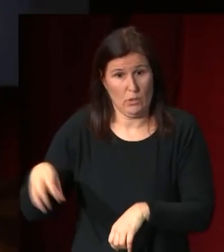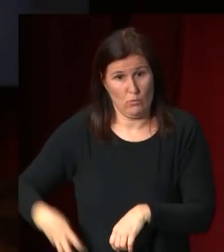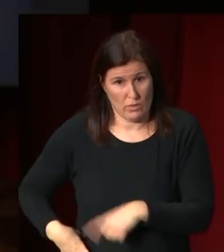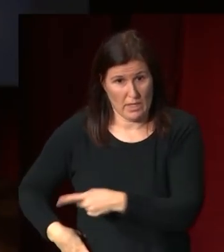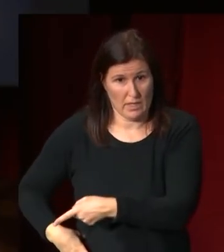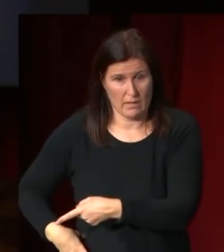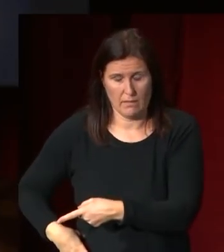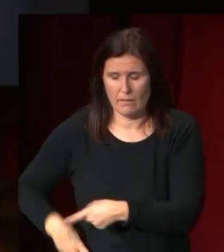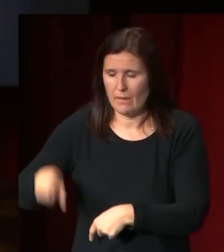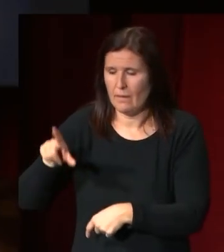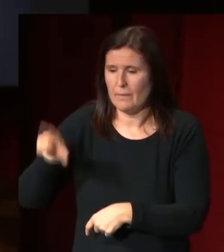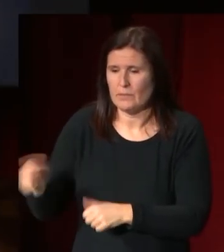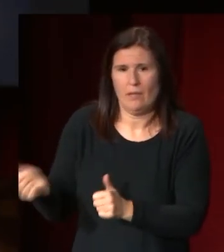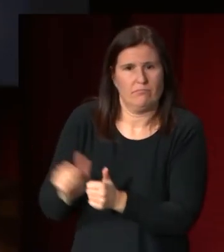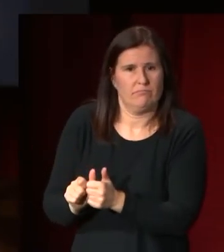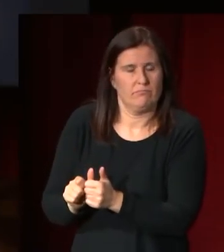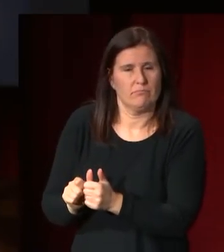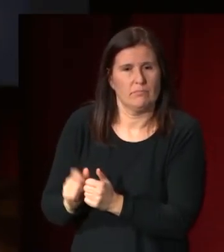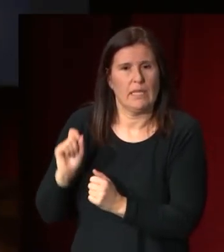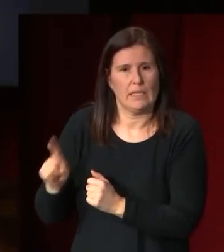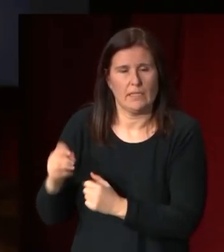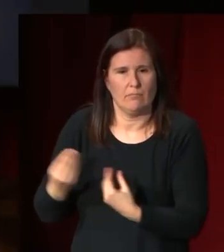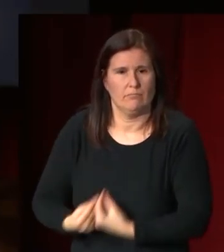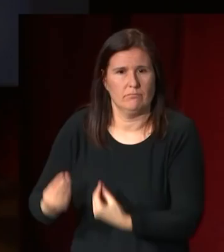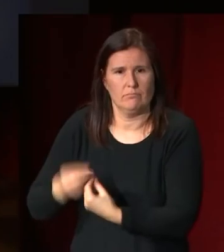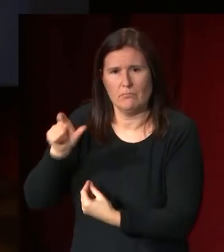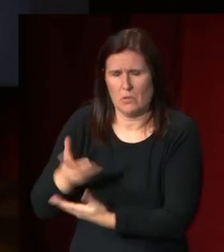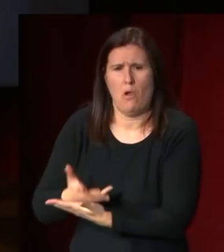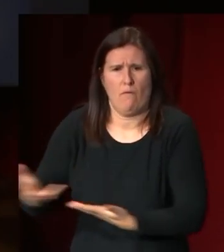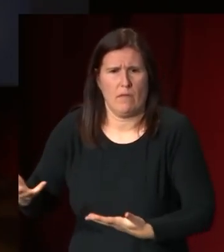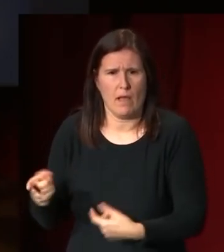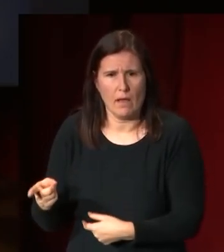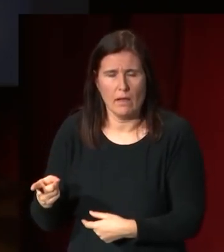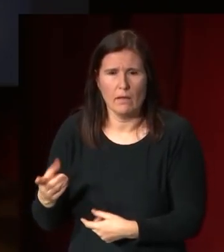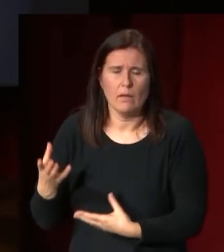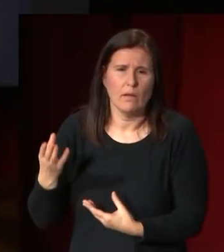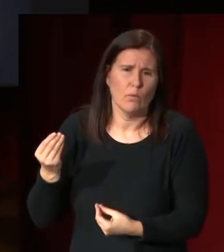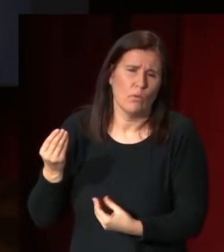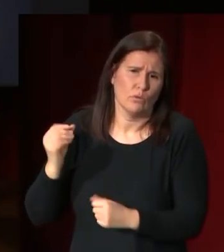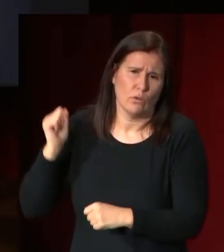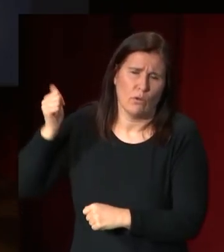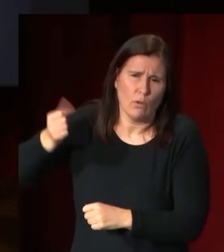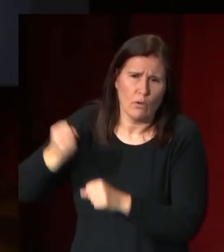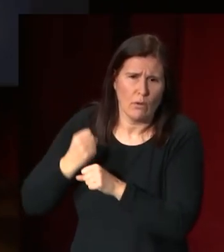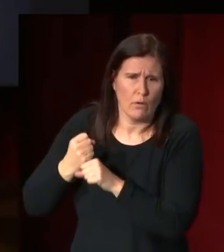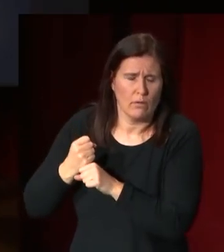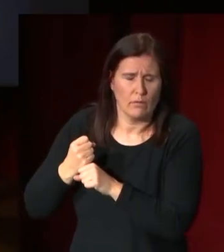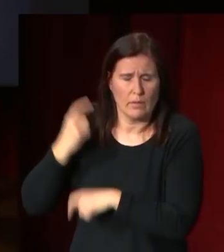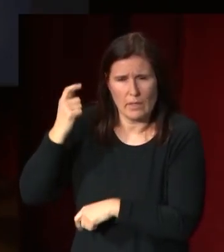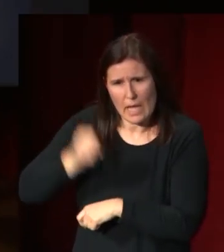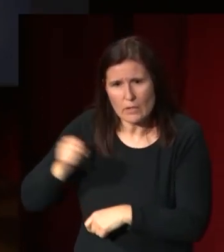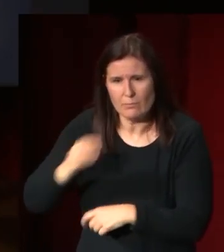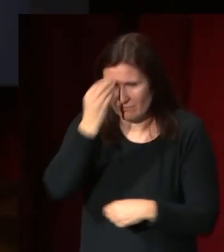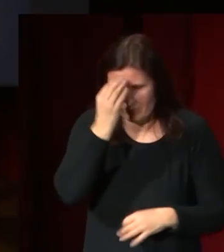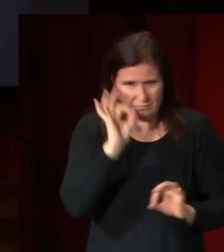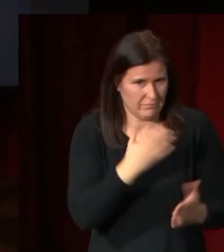la persona que le acompañaba su hombre de confianza y que además incluso durante muchísimos años no solamente se creía que era de álvarez cubero